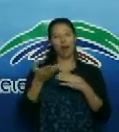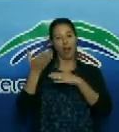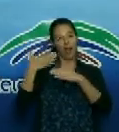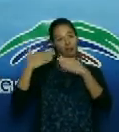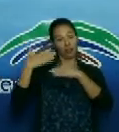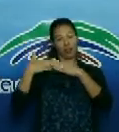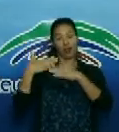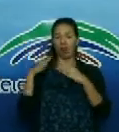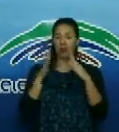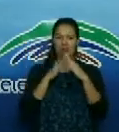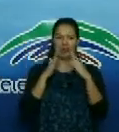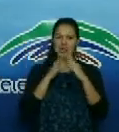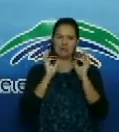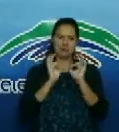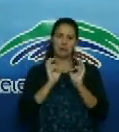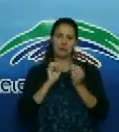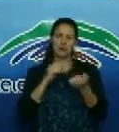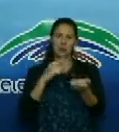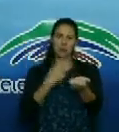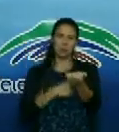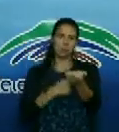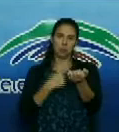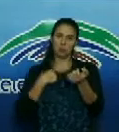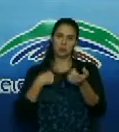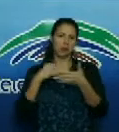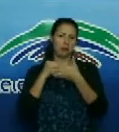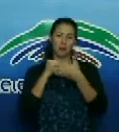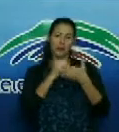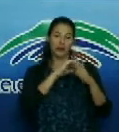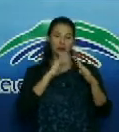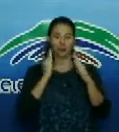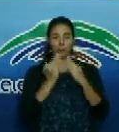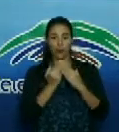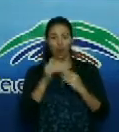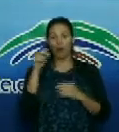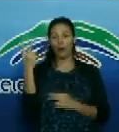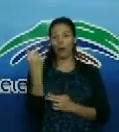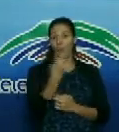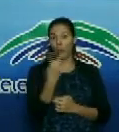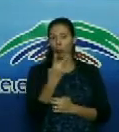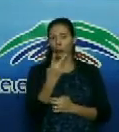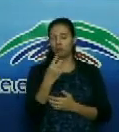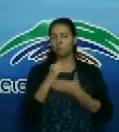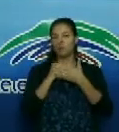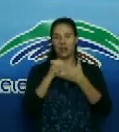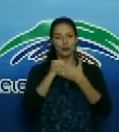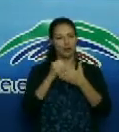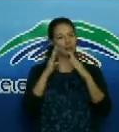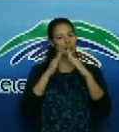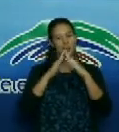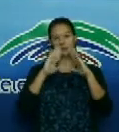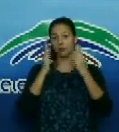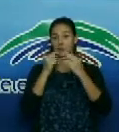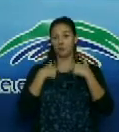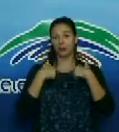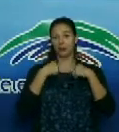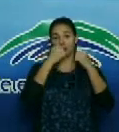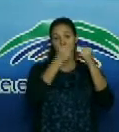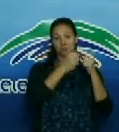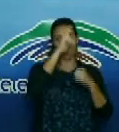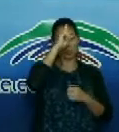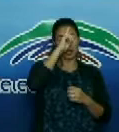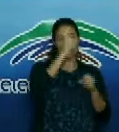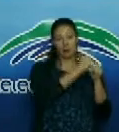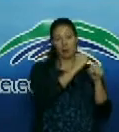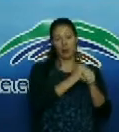para nada realizaban antes. A mi esposo un beso especial porque a pesar de ser